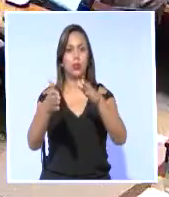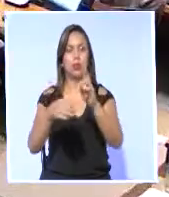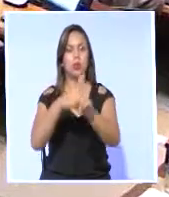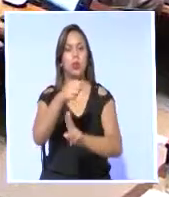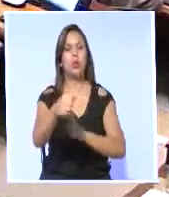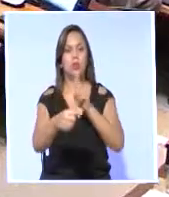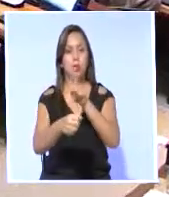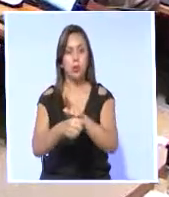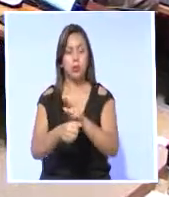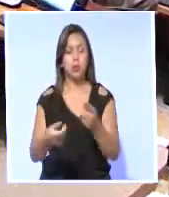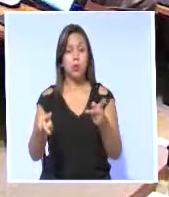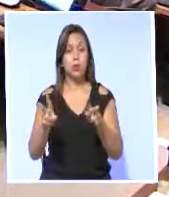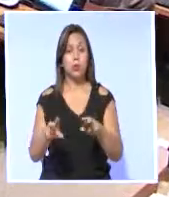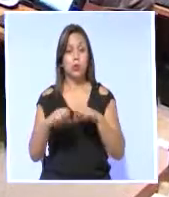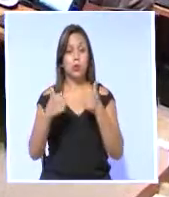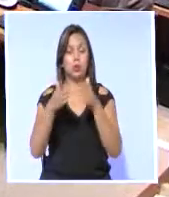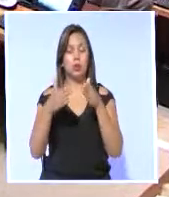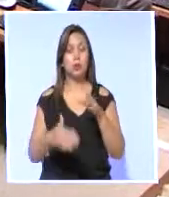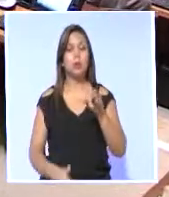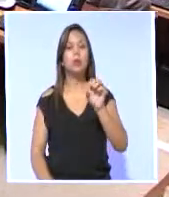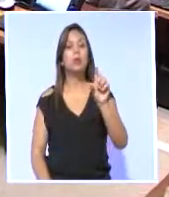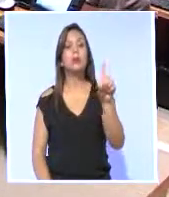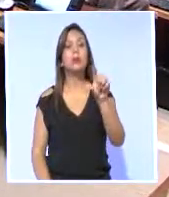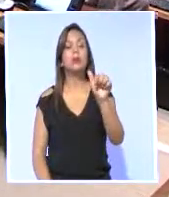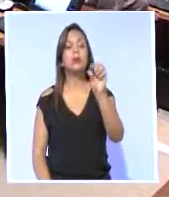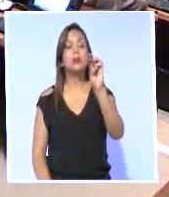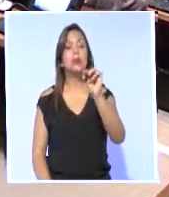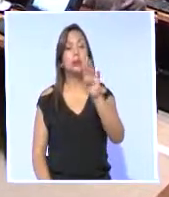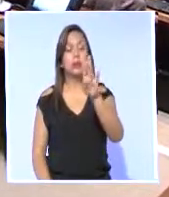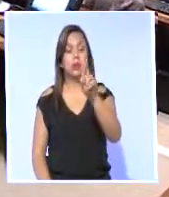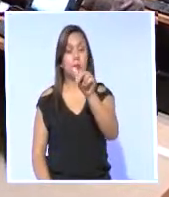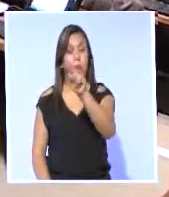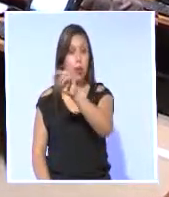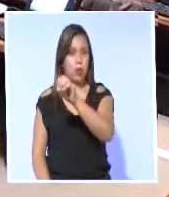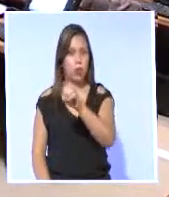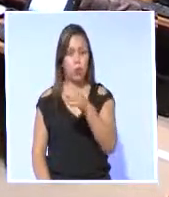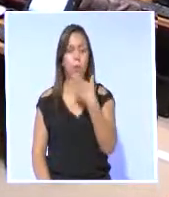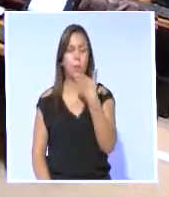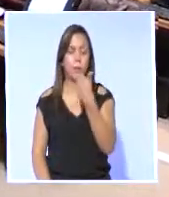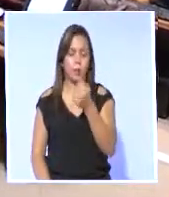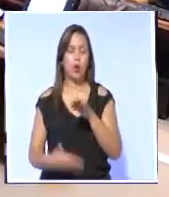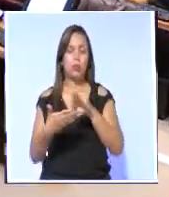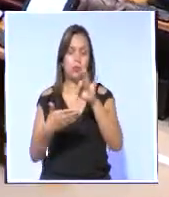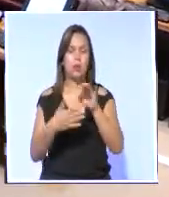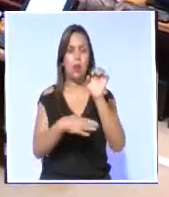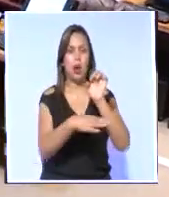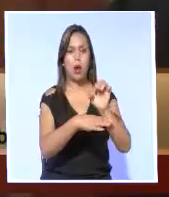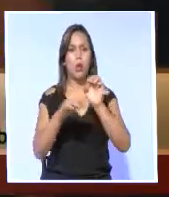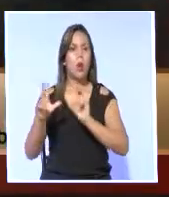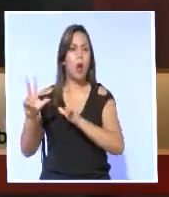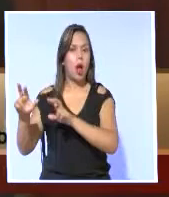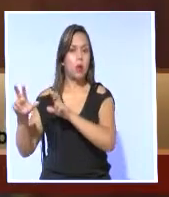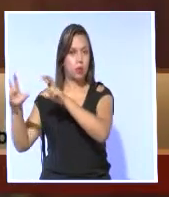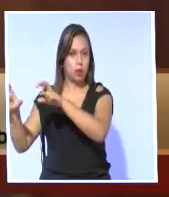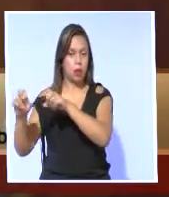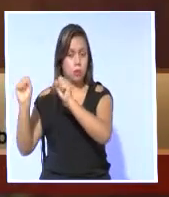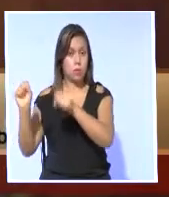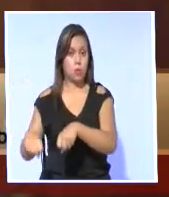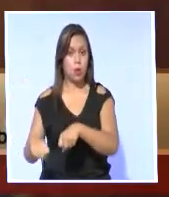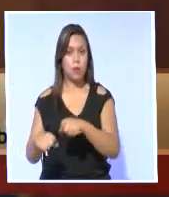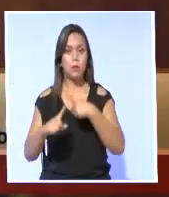universal. Por su parte, el legislador Mauricio Zambrano insistió en aprobar el instrumento internacional entre Ecuador y Australia. Que también